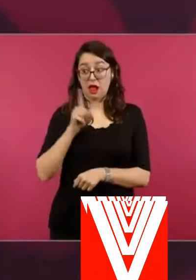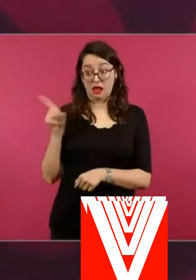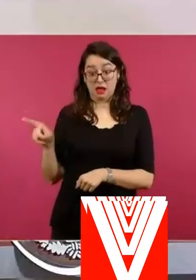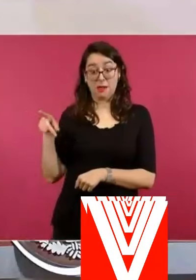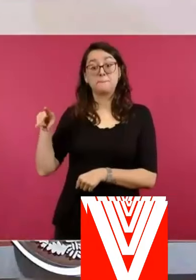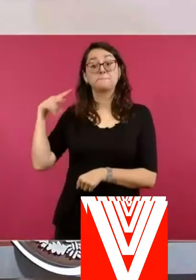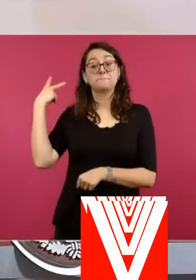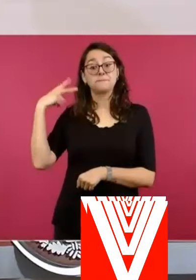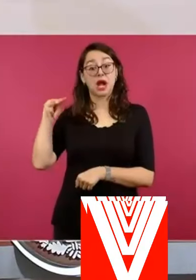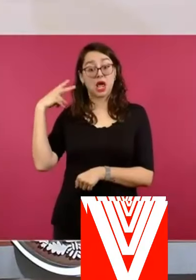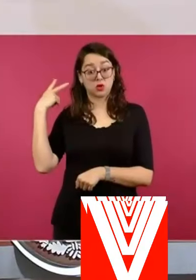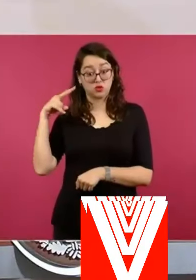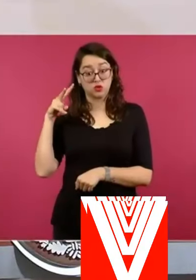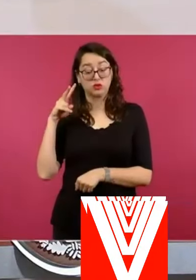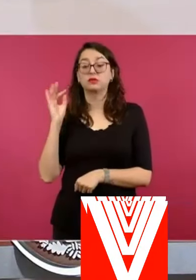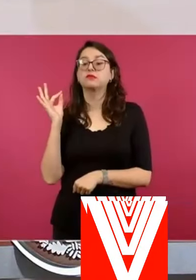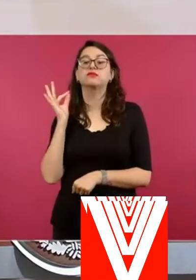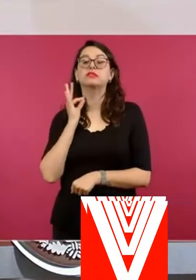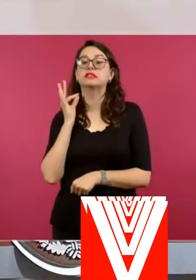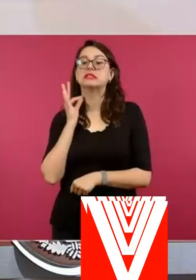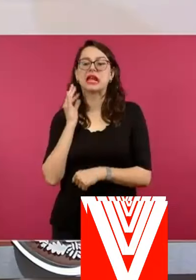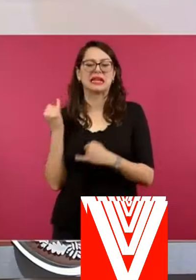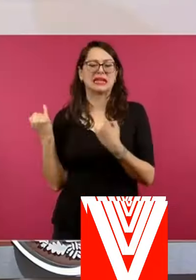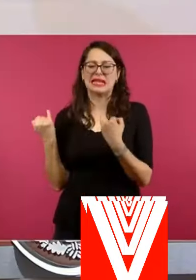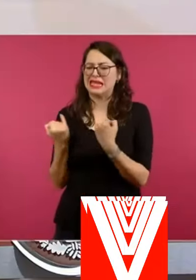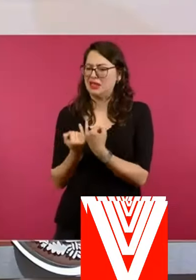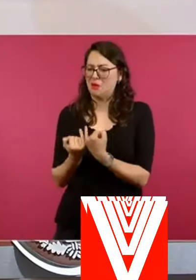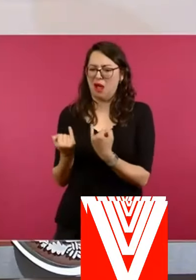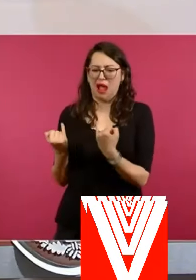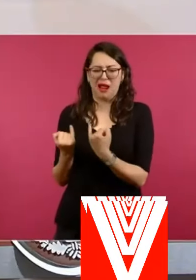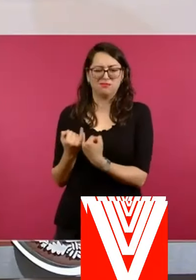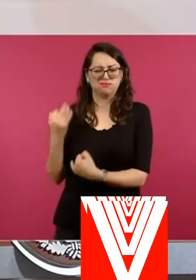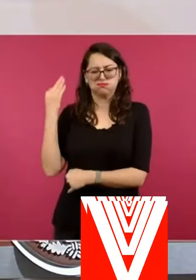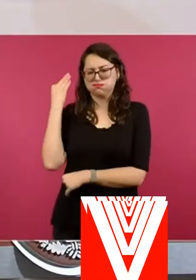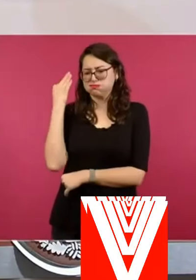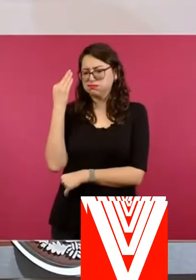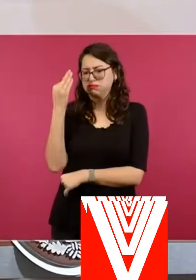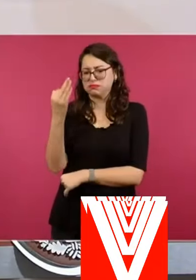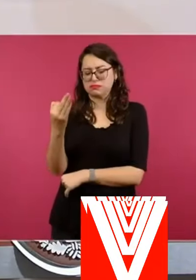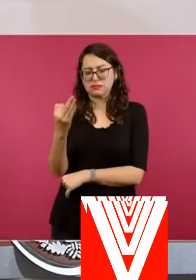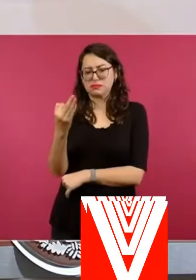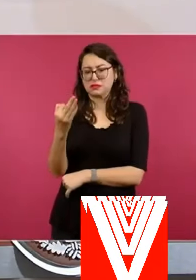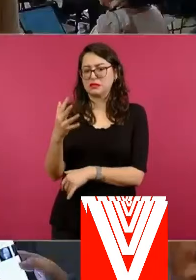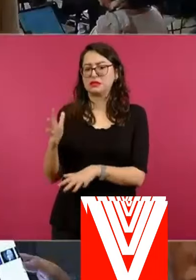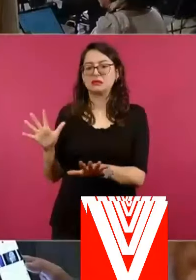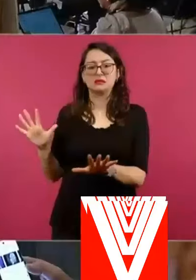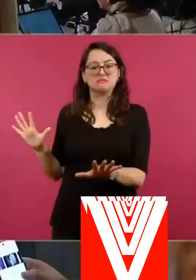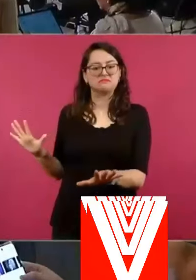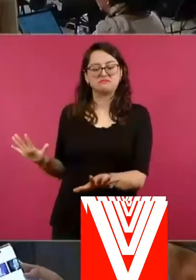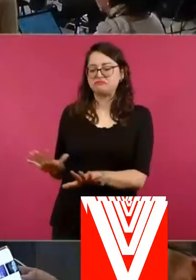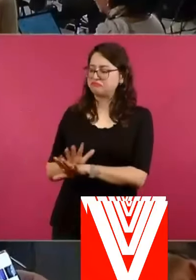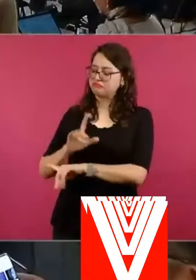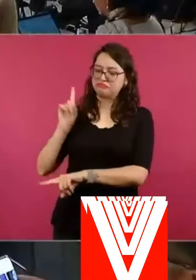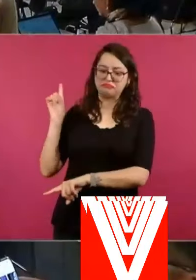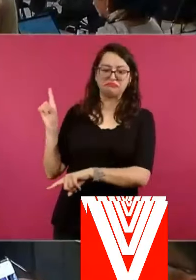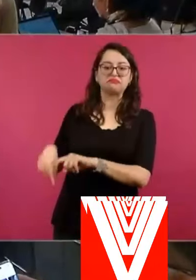Veracruz a Jorge Wintler. Sí.